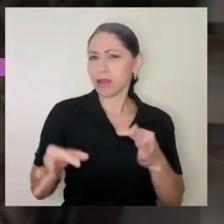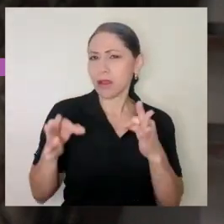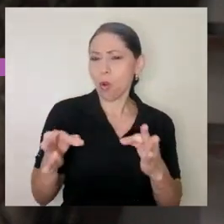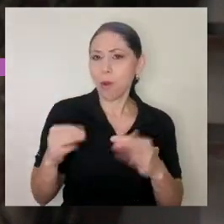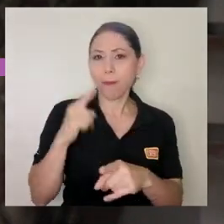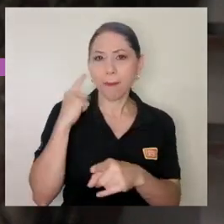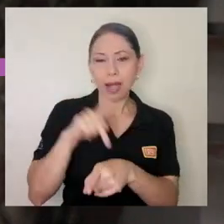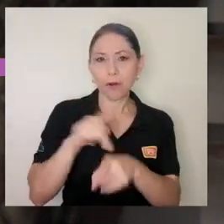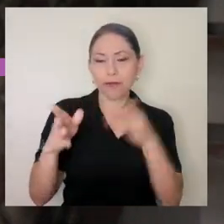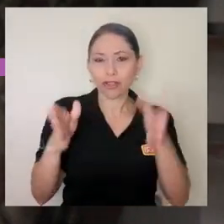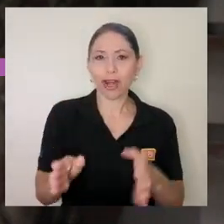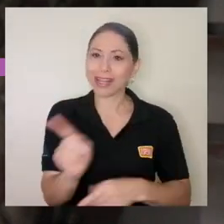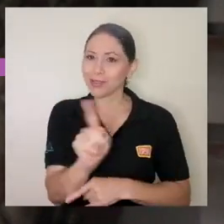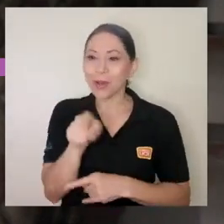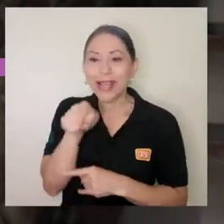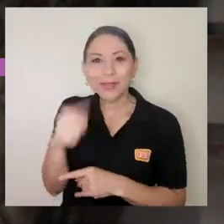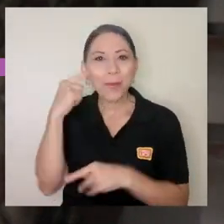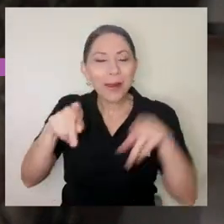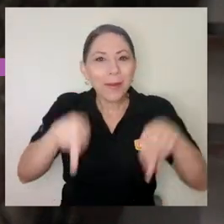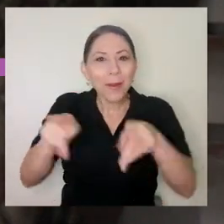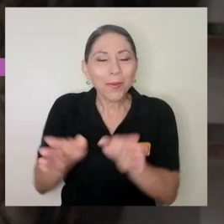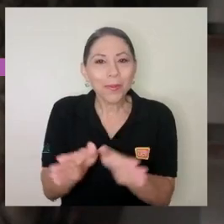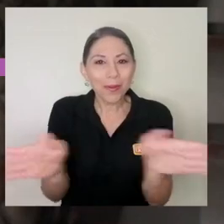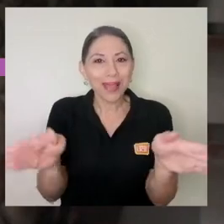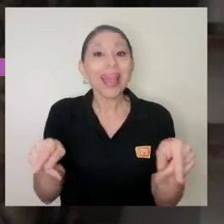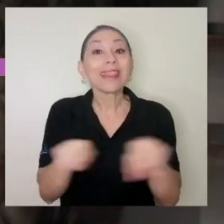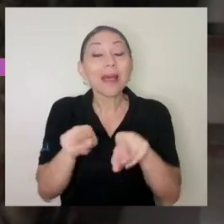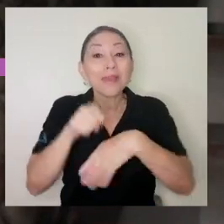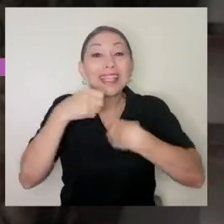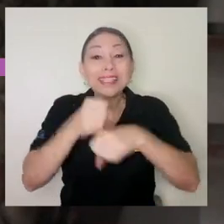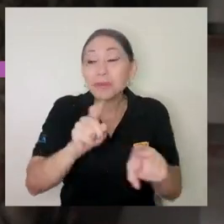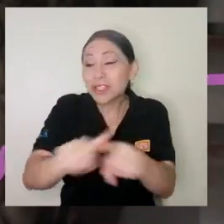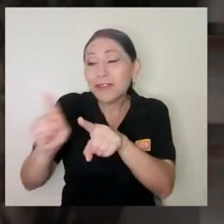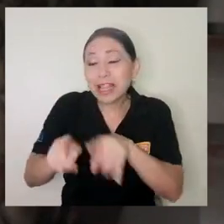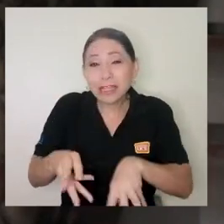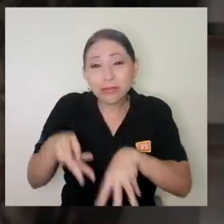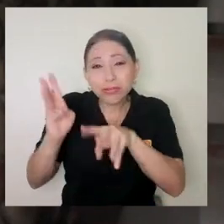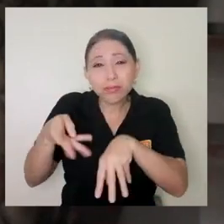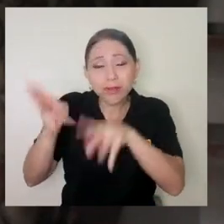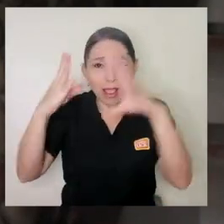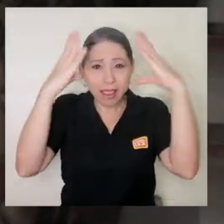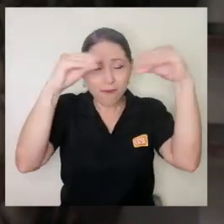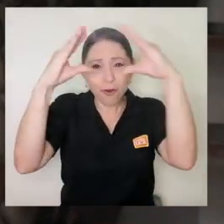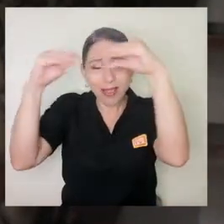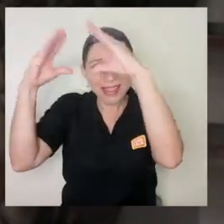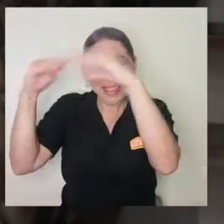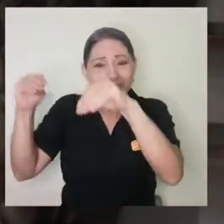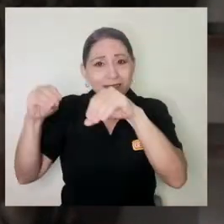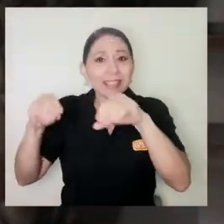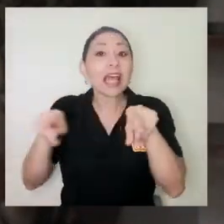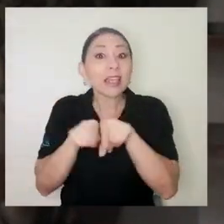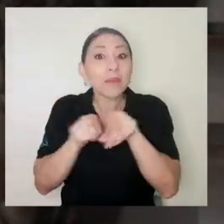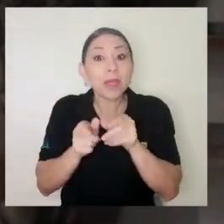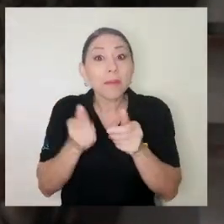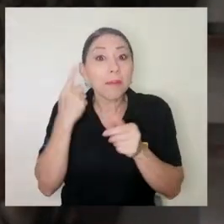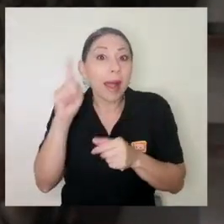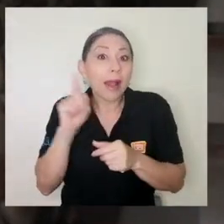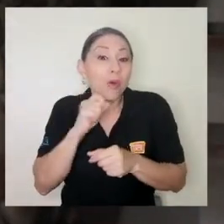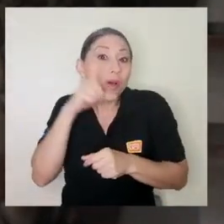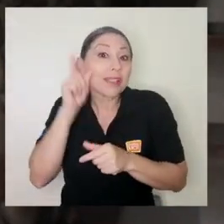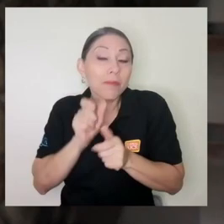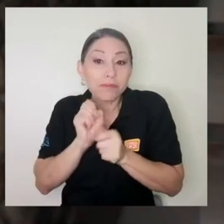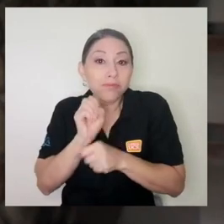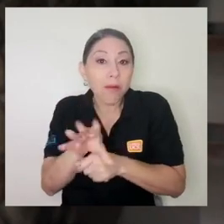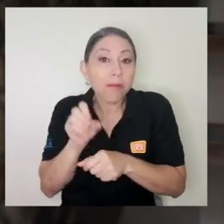recursos para la población construimos flyers o cápsulas informativas incluso que pudieran ser pasadas por whatsapp hasta stickers